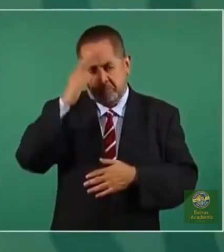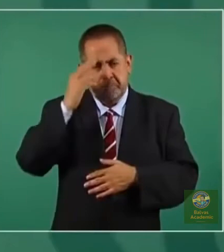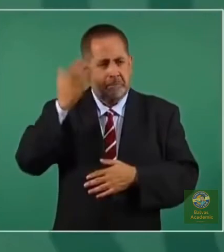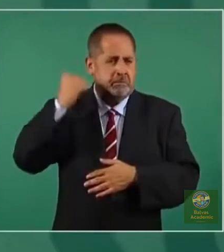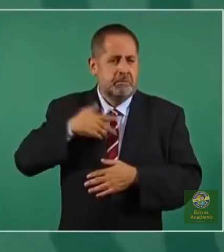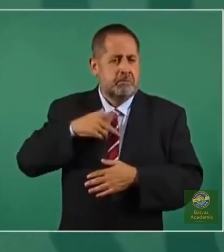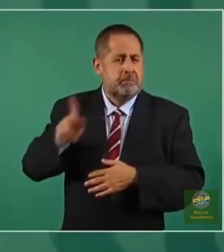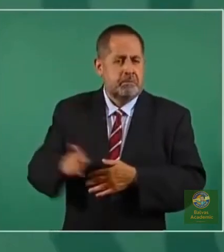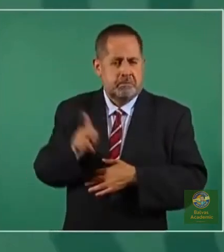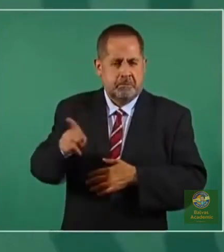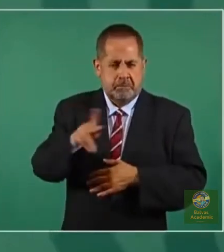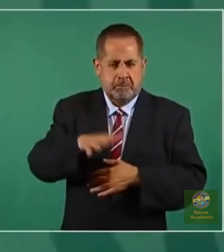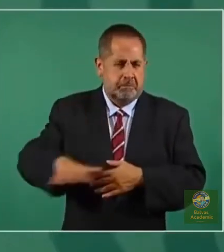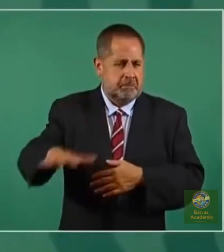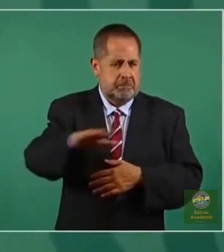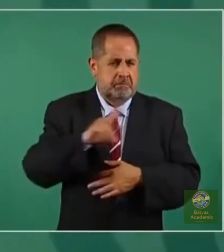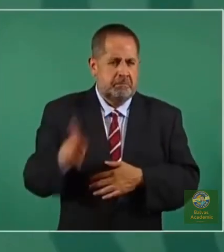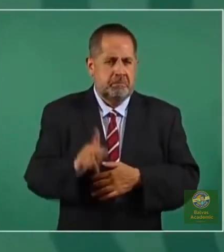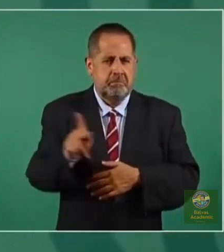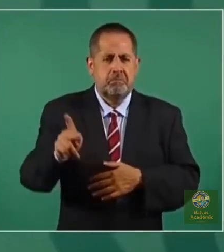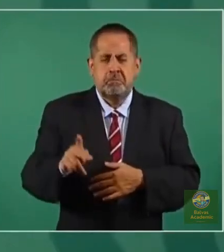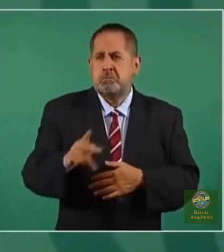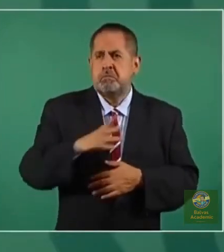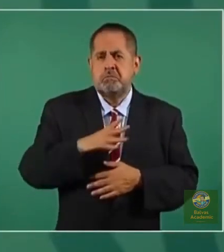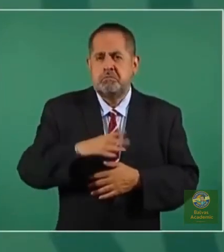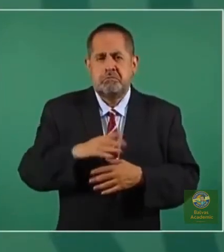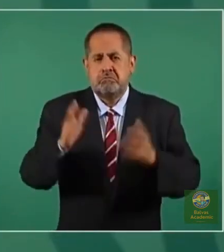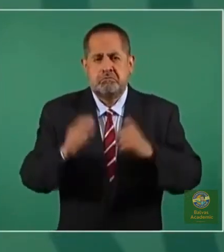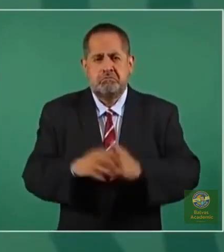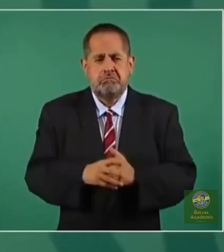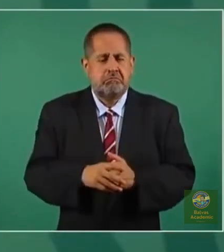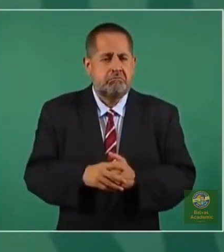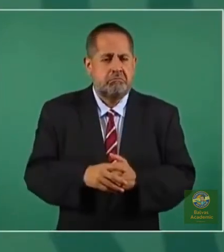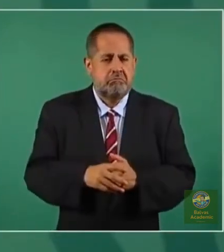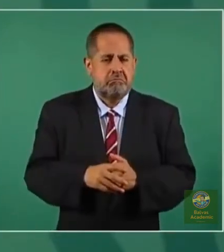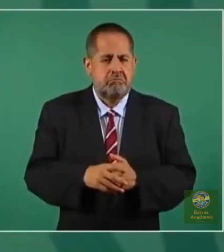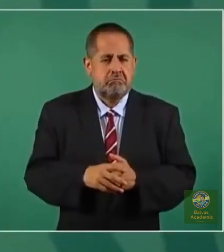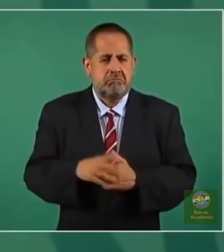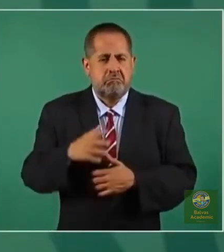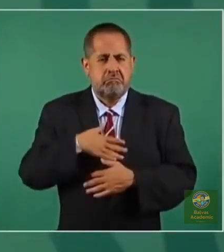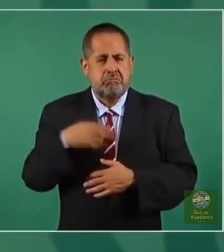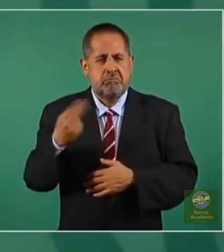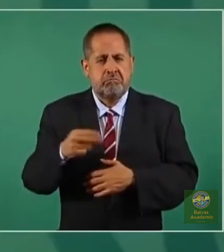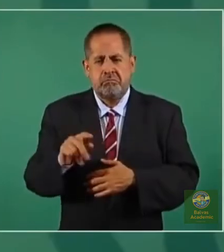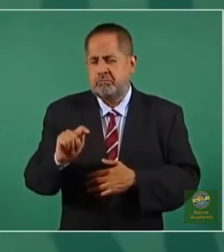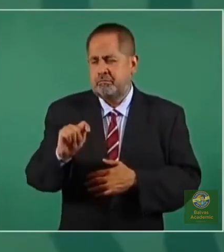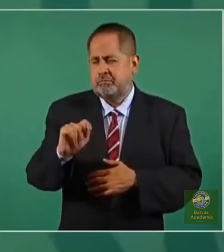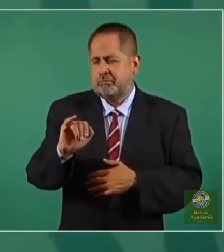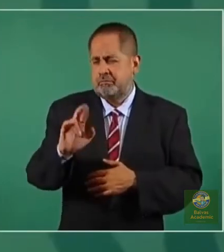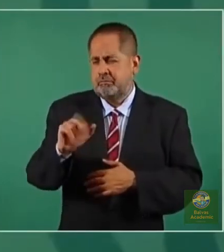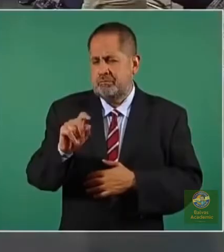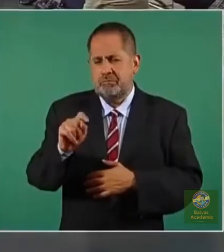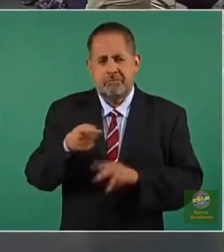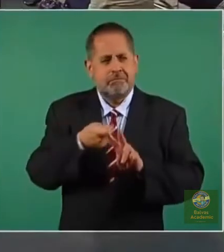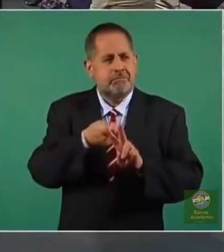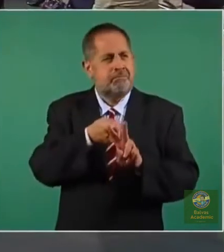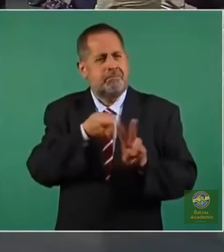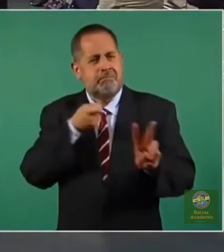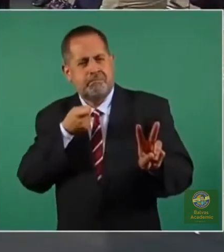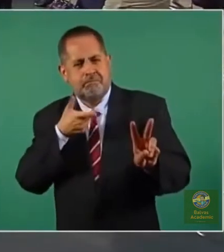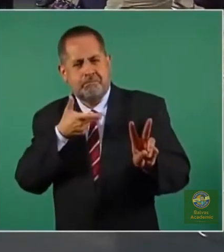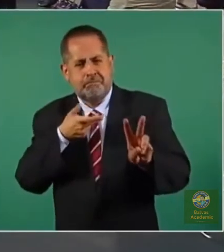los pueblos teníamos nuestro, le llamamos tirador o